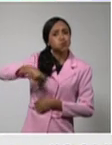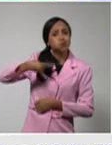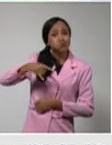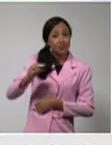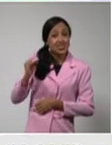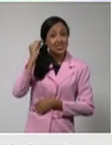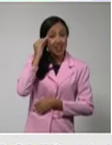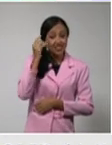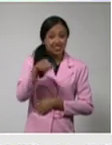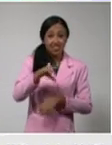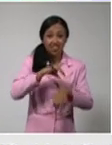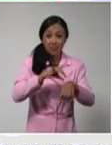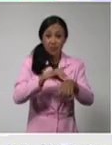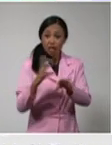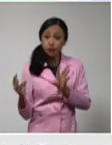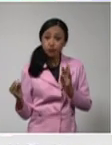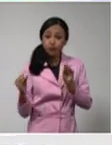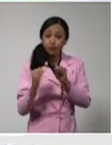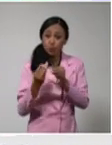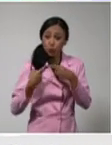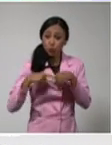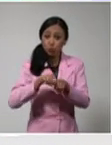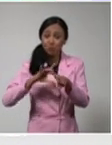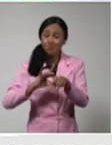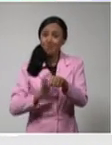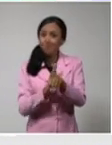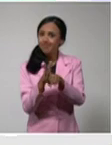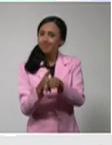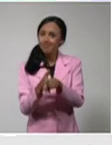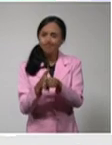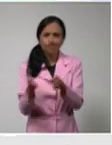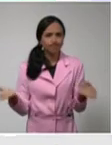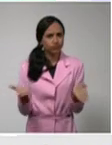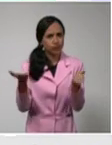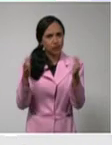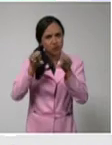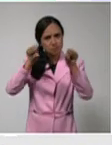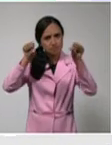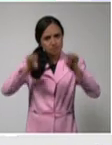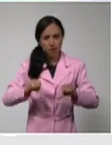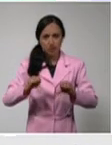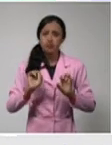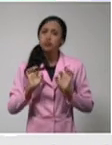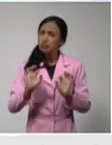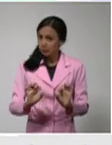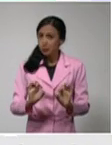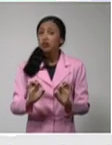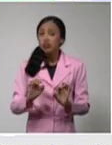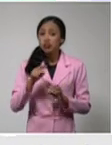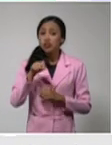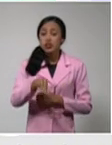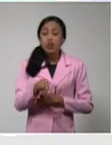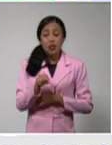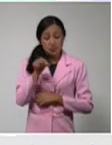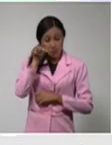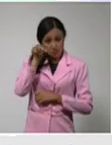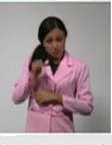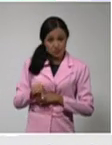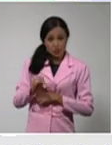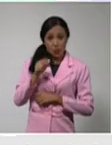también es de un mal pronóstico en la evolución de la enfermedad. Este paciente inicialmente tuvo